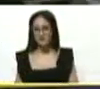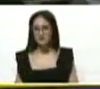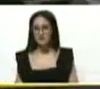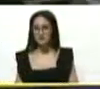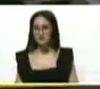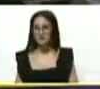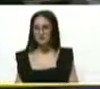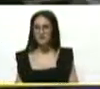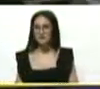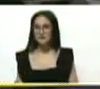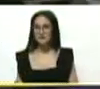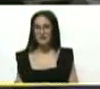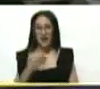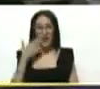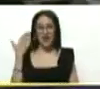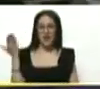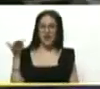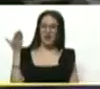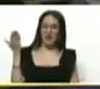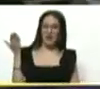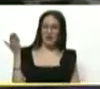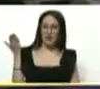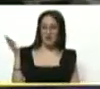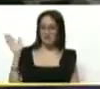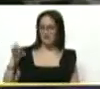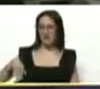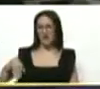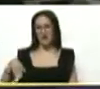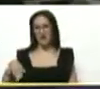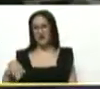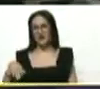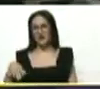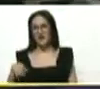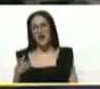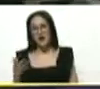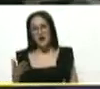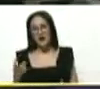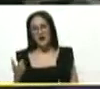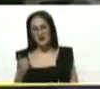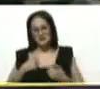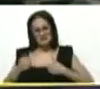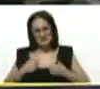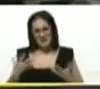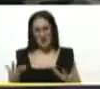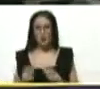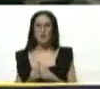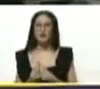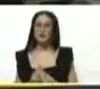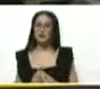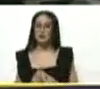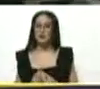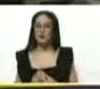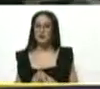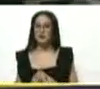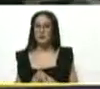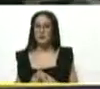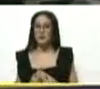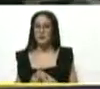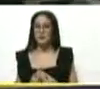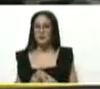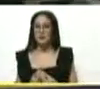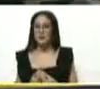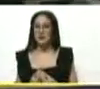El ego, el individualismo, el caudillismo van juntos. Van juntos. Guerra total